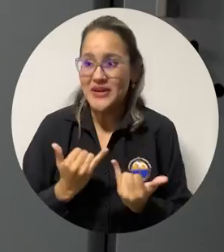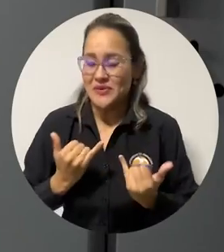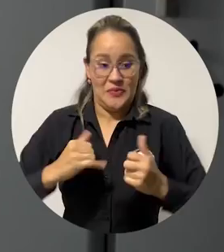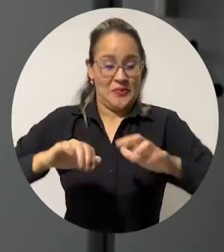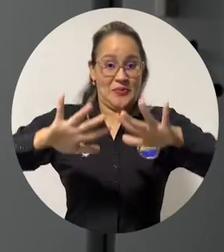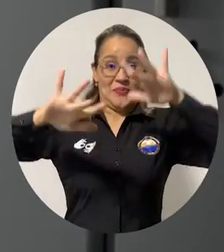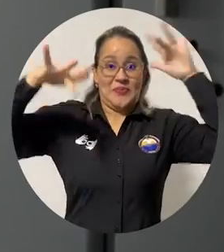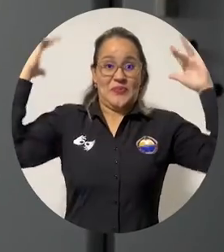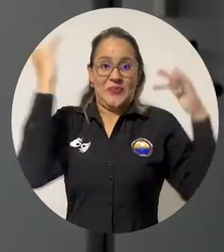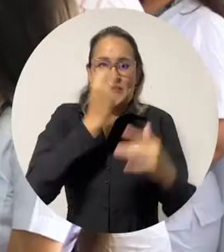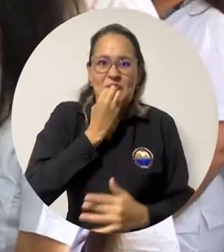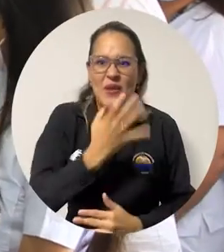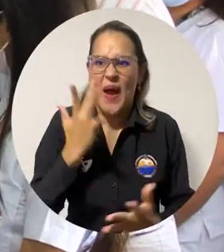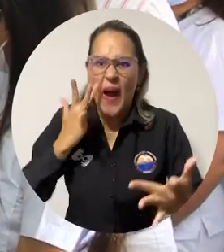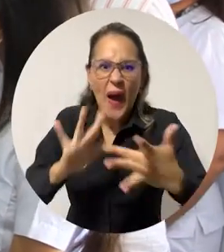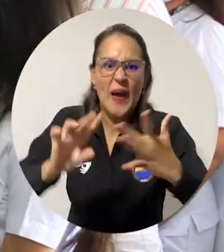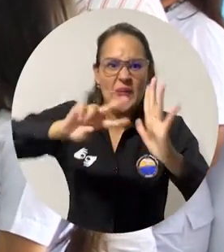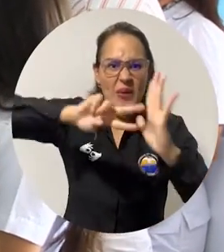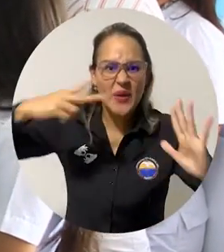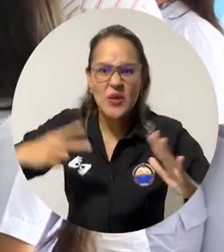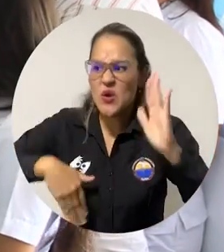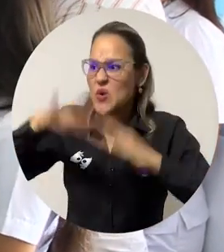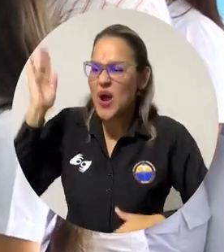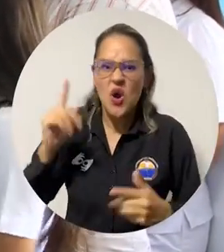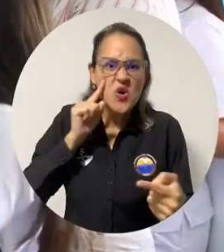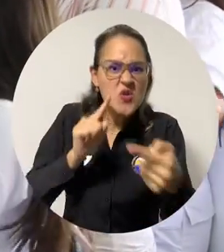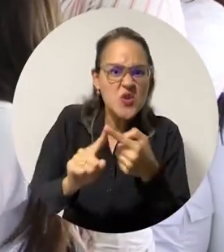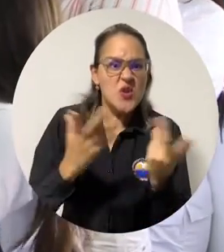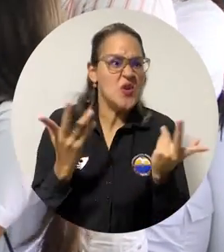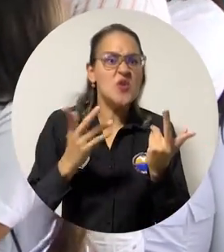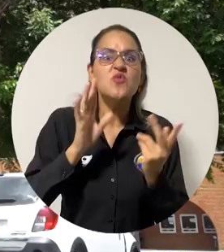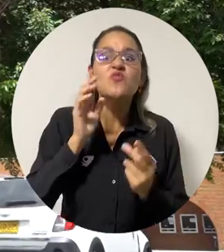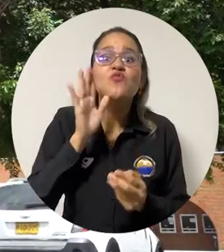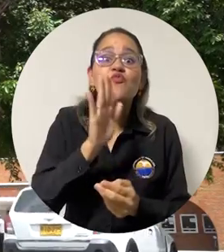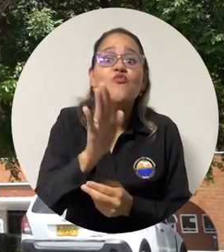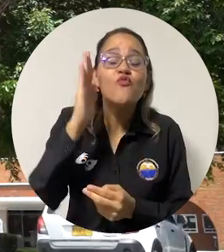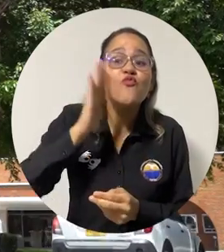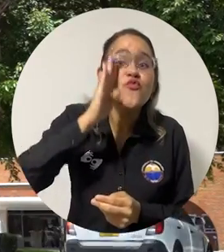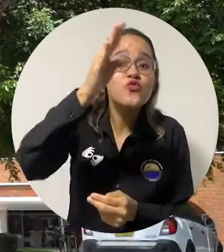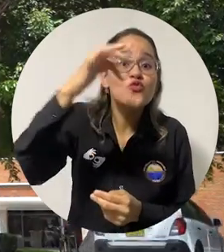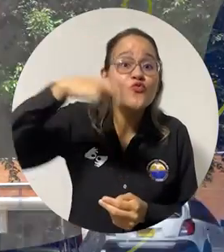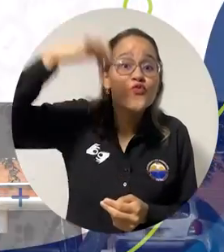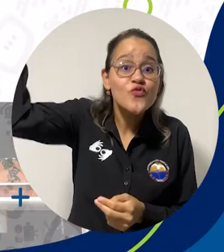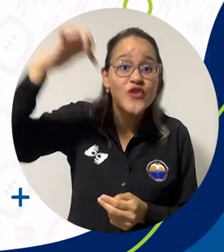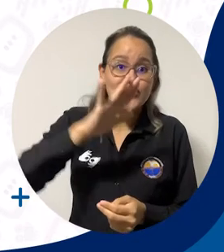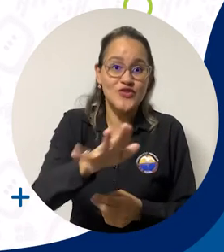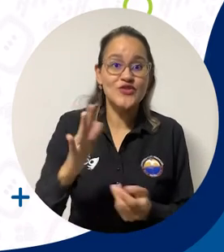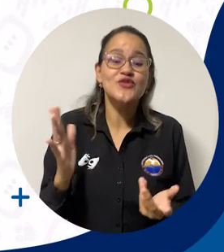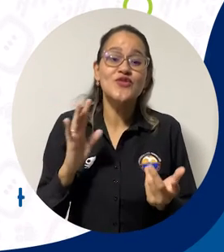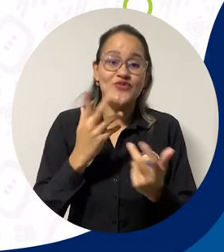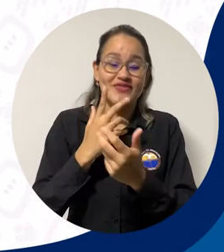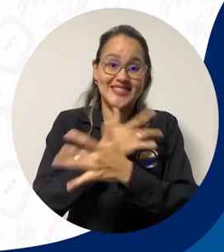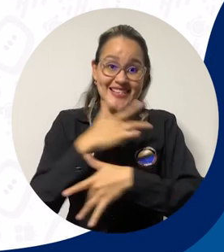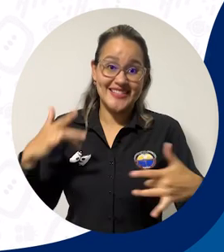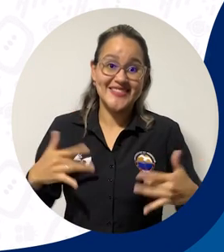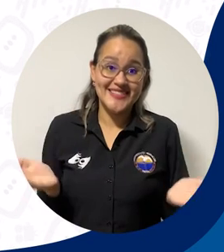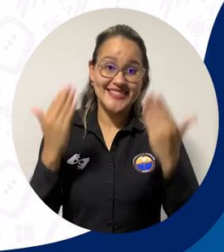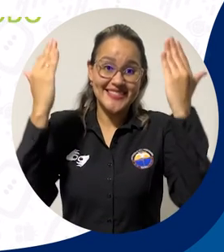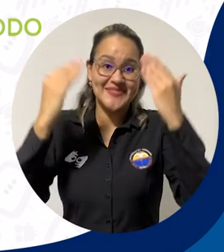espacio propio de la Alma Mater que con la mejor tecnología fortalecerá la formación de los futuros profesionales de ciencias de la salud.